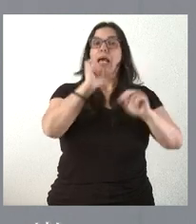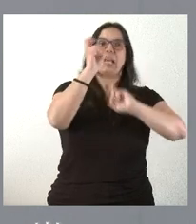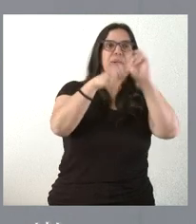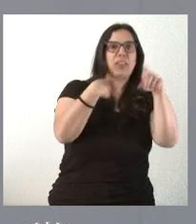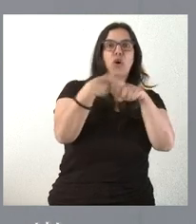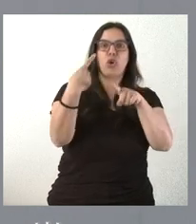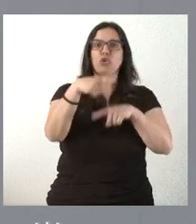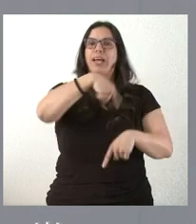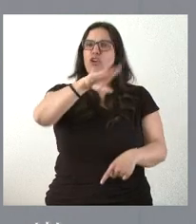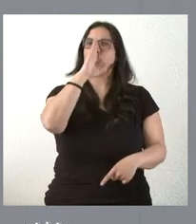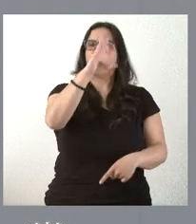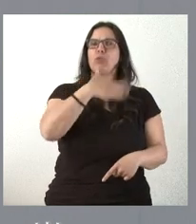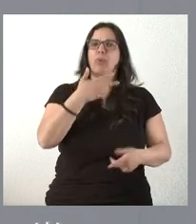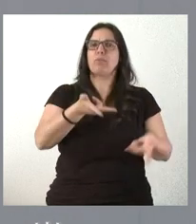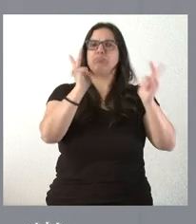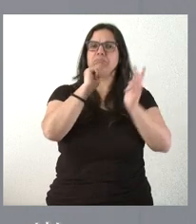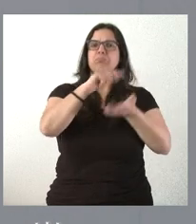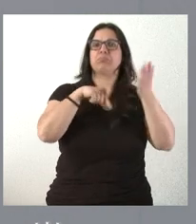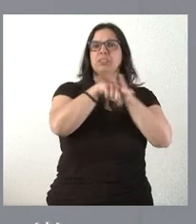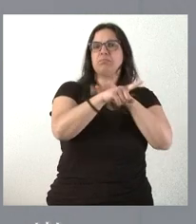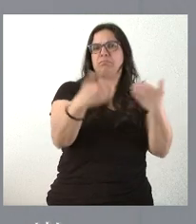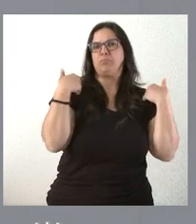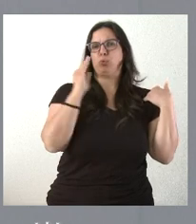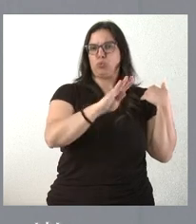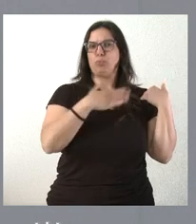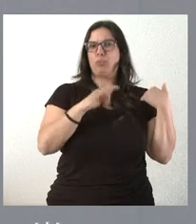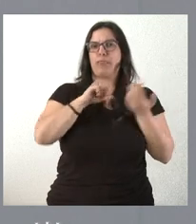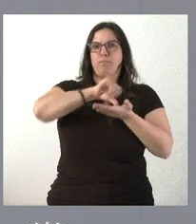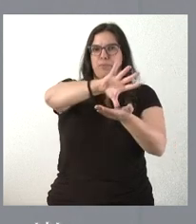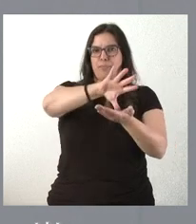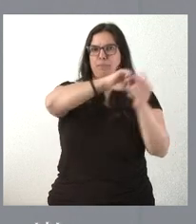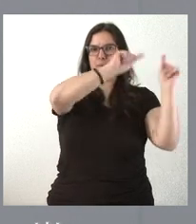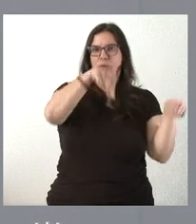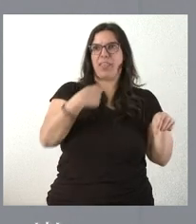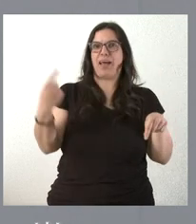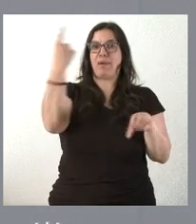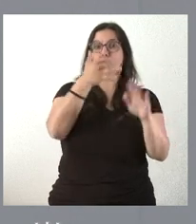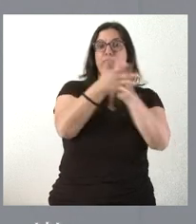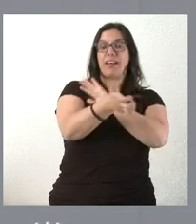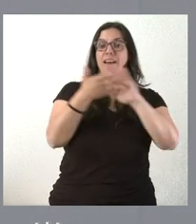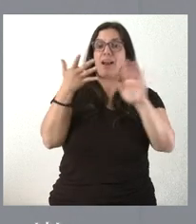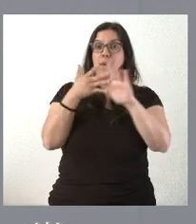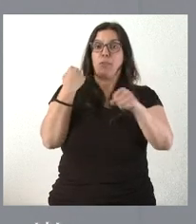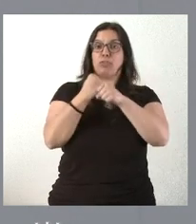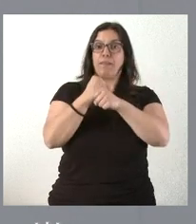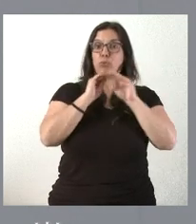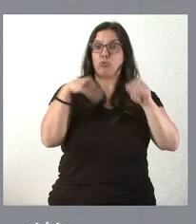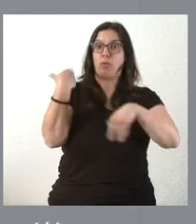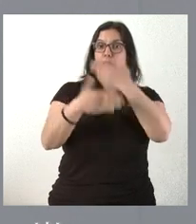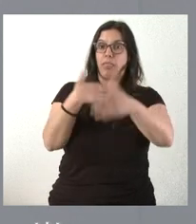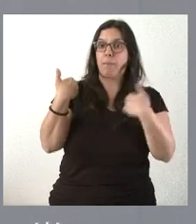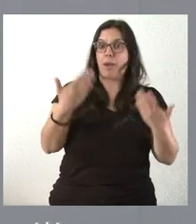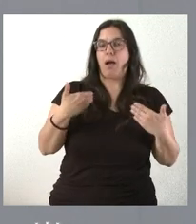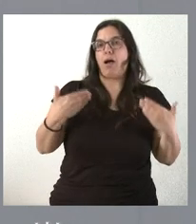resueltos por parte de las correspondientes gerencias provinciales. Esto, a su vez, no solamente va a ser más ágil la actuación en la prestación del servicio sanitario,